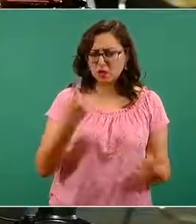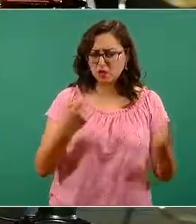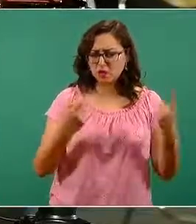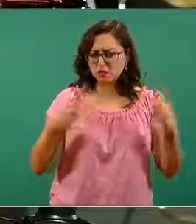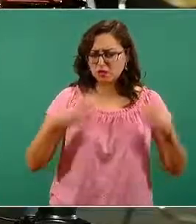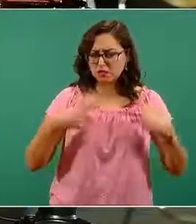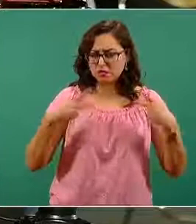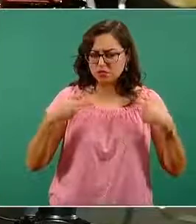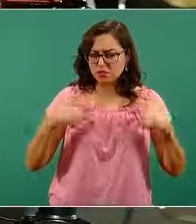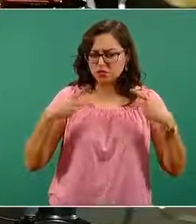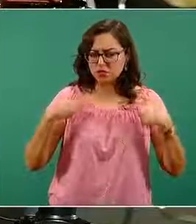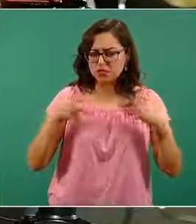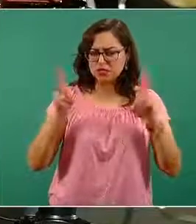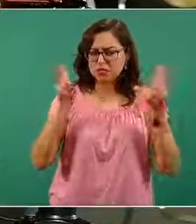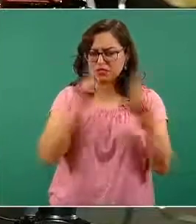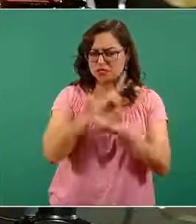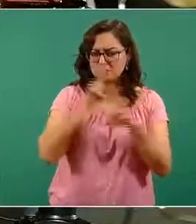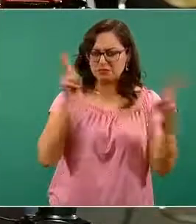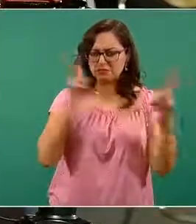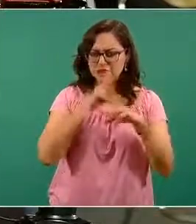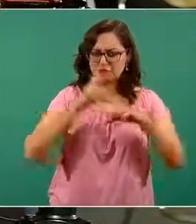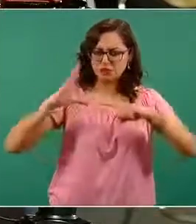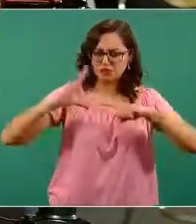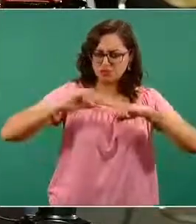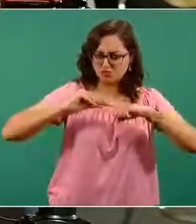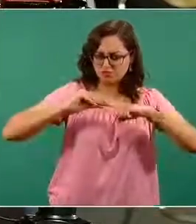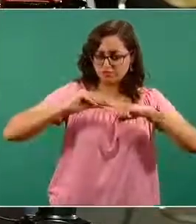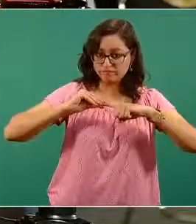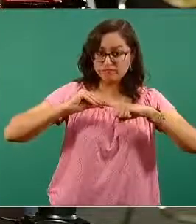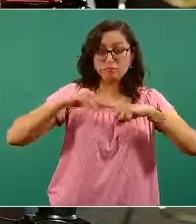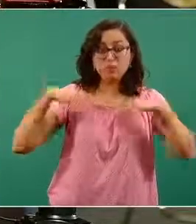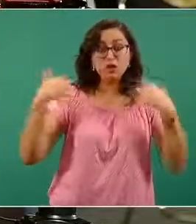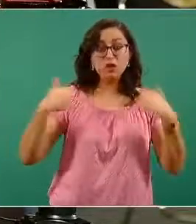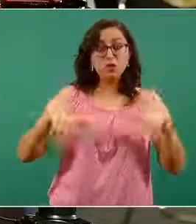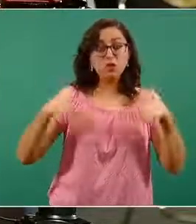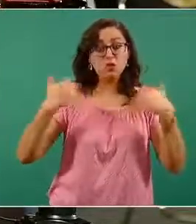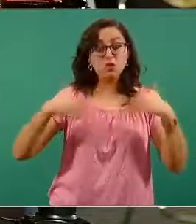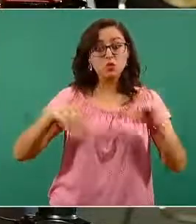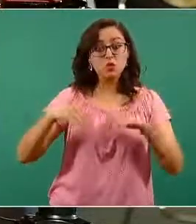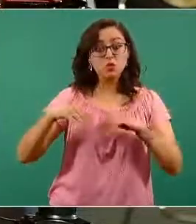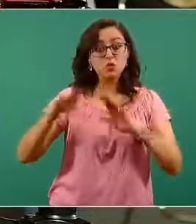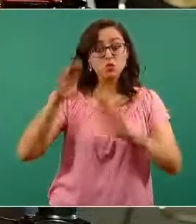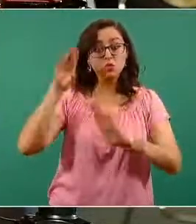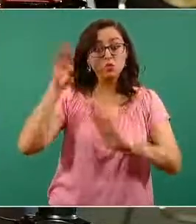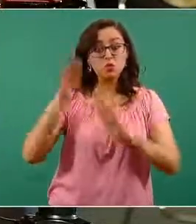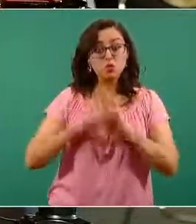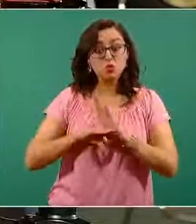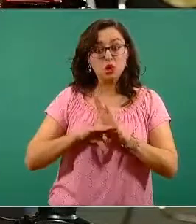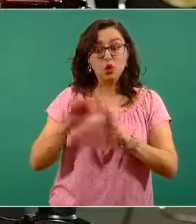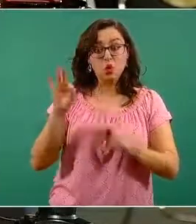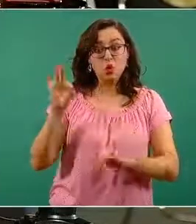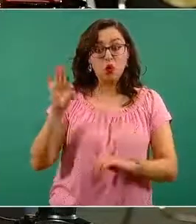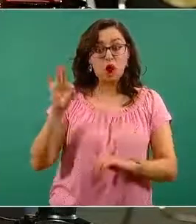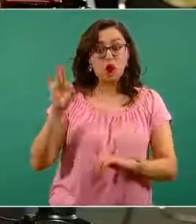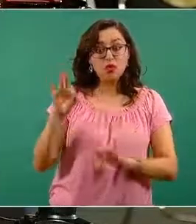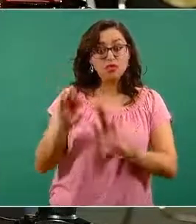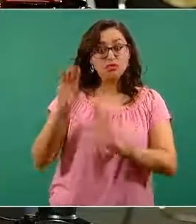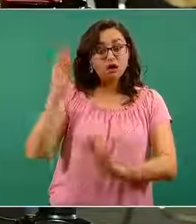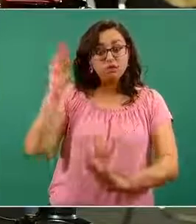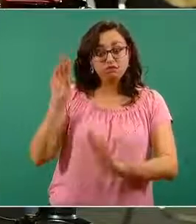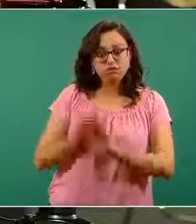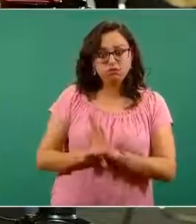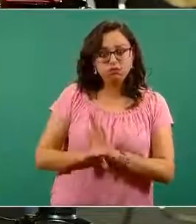40, inmediatamente requieren de la intubación para evitar un paro cardiopulmonar y